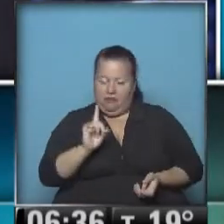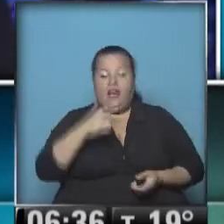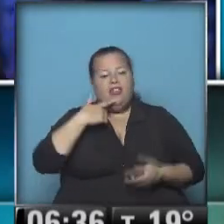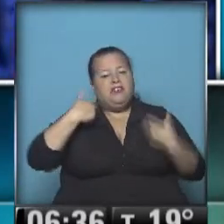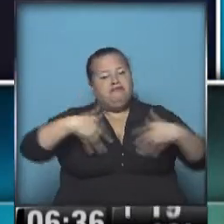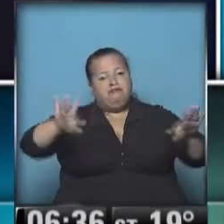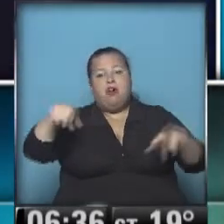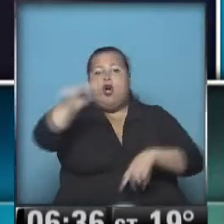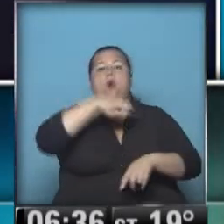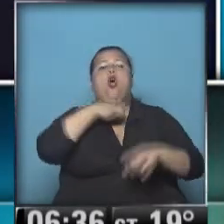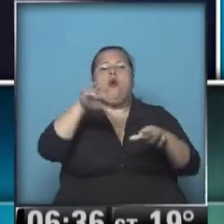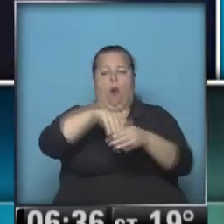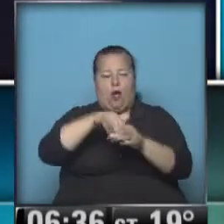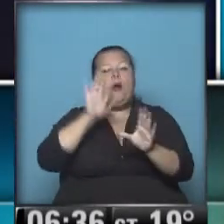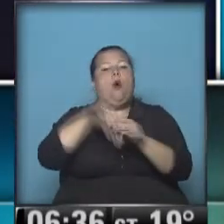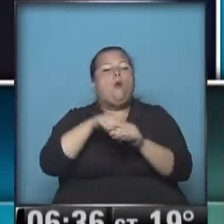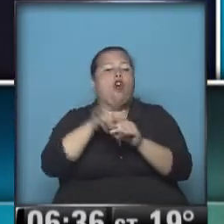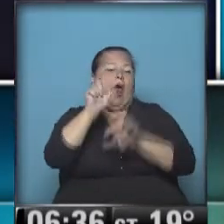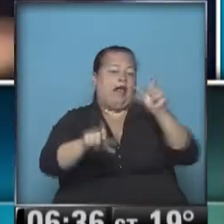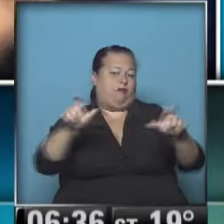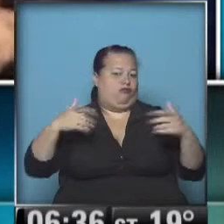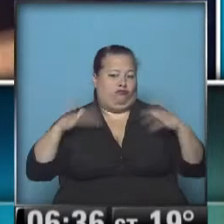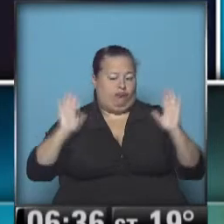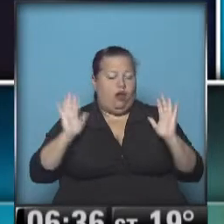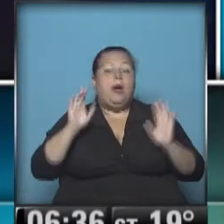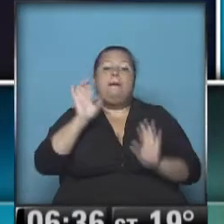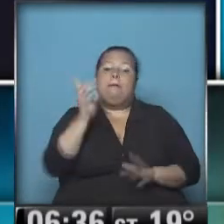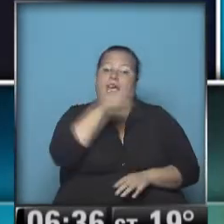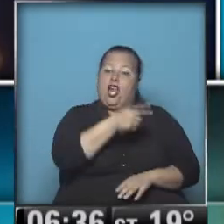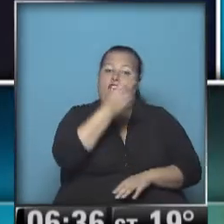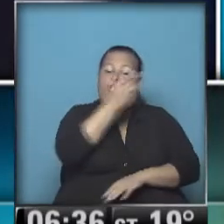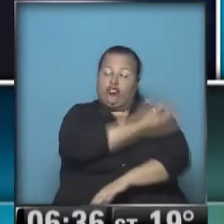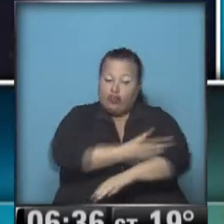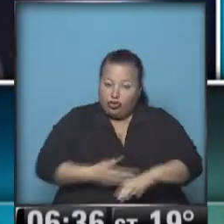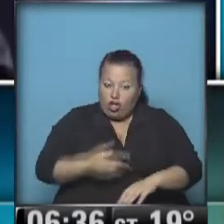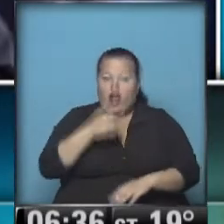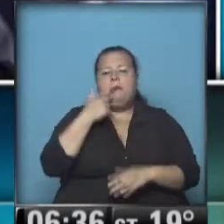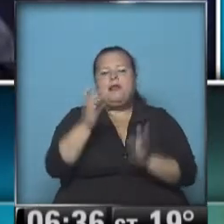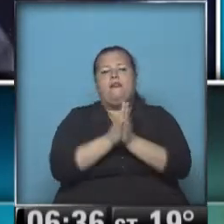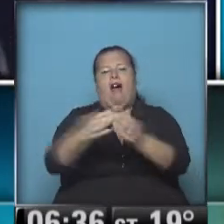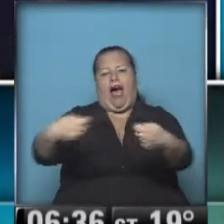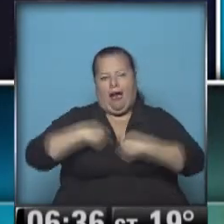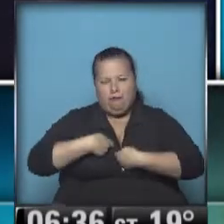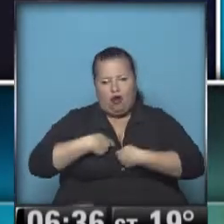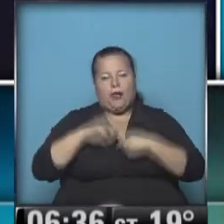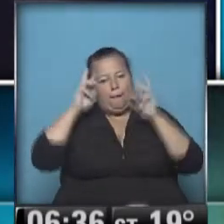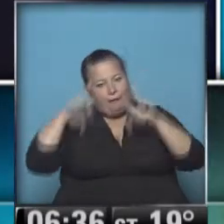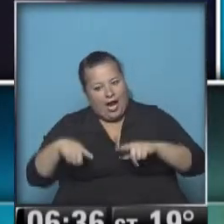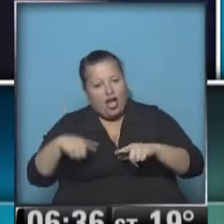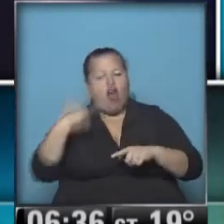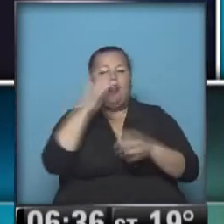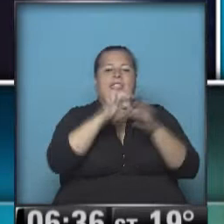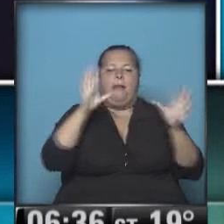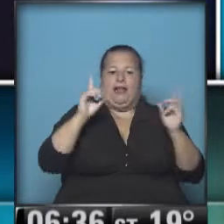libertad a sus electores y dijo que el voto es de la gente. En tanto, el candidato del Frente para la Victoria pidió apoyo de peronistas e